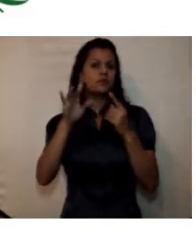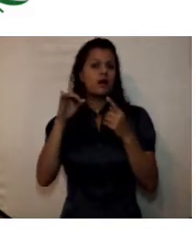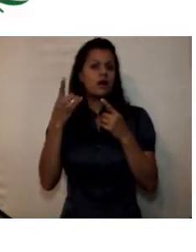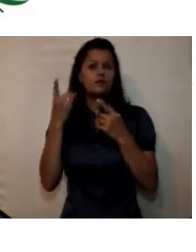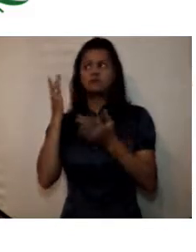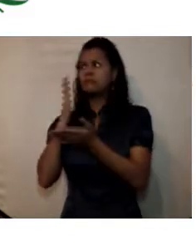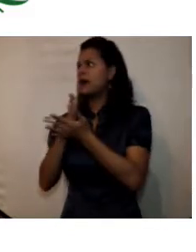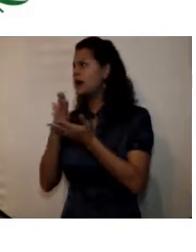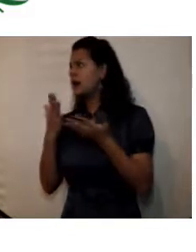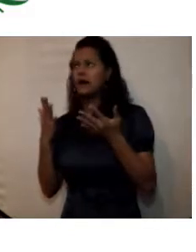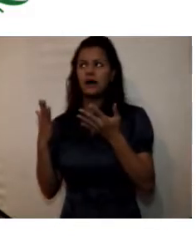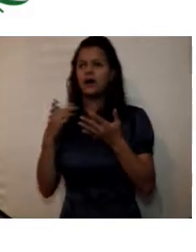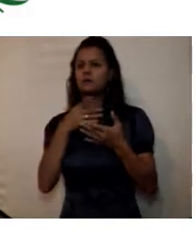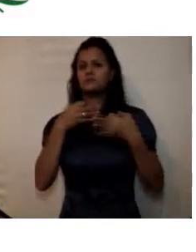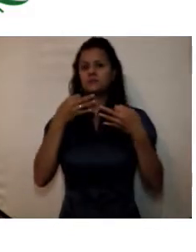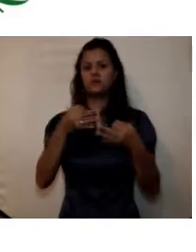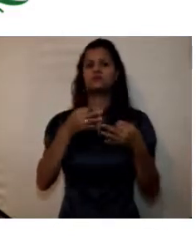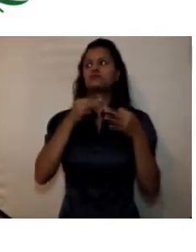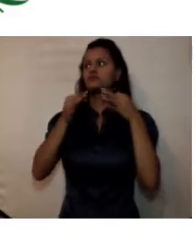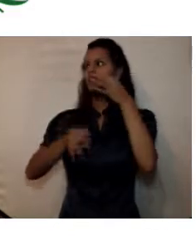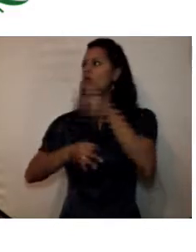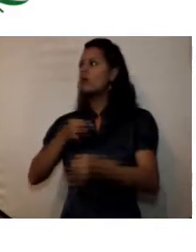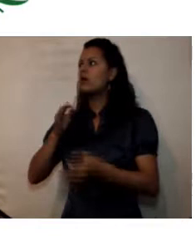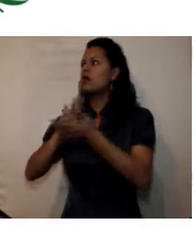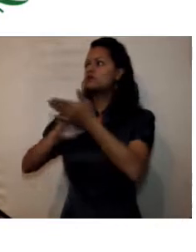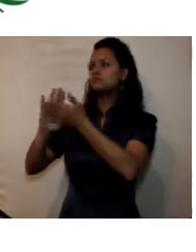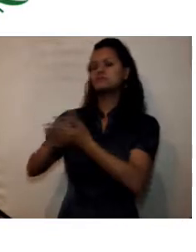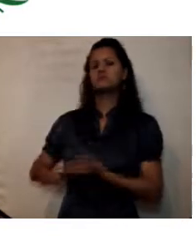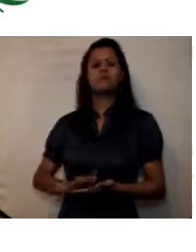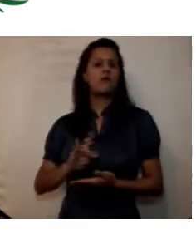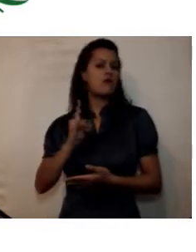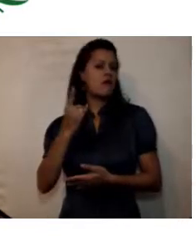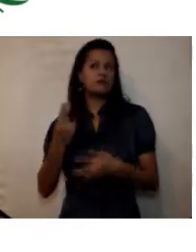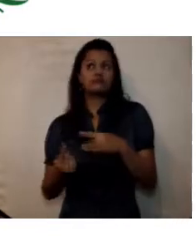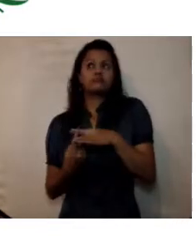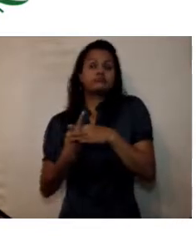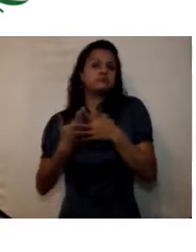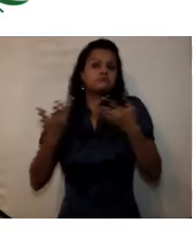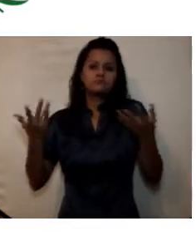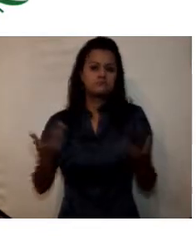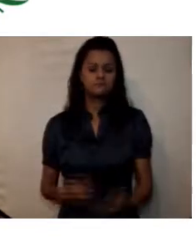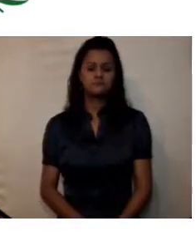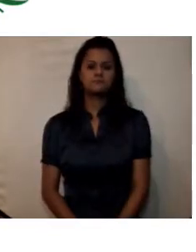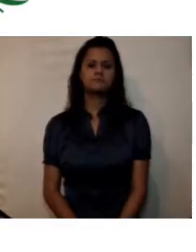los bienes y recursos para cualquier eventualidad que se pueda presentar